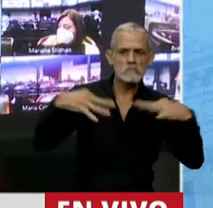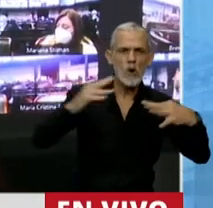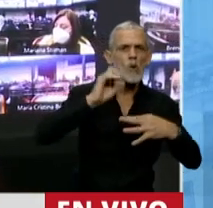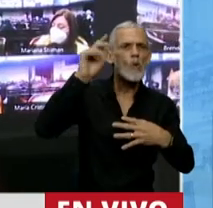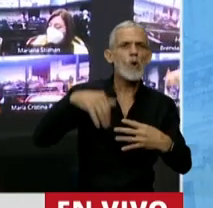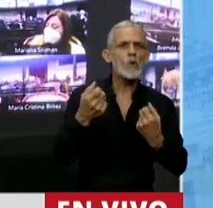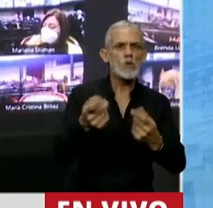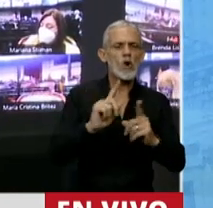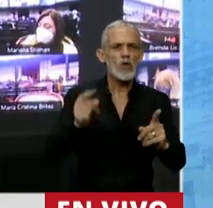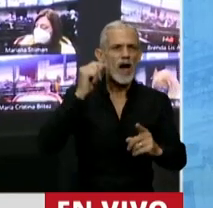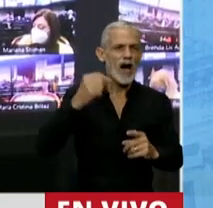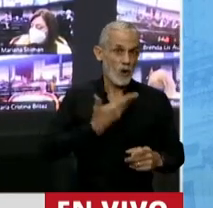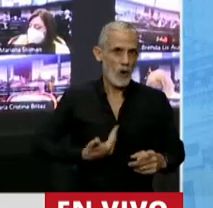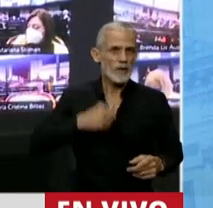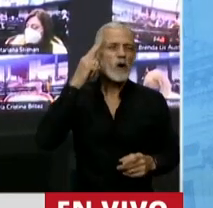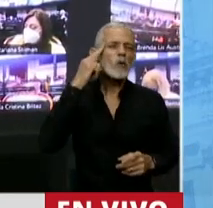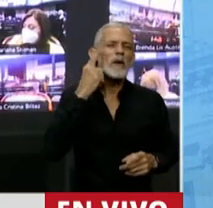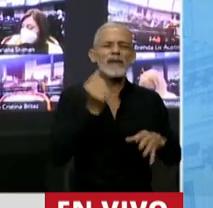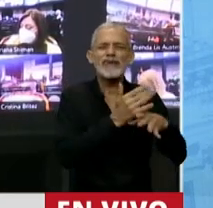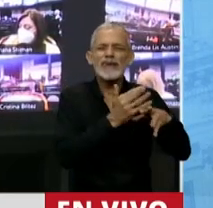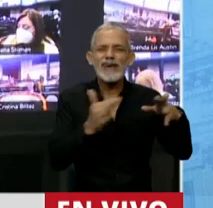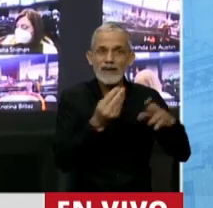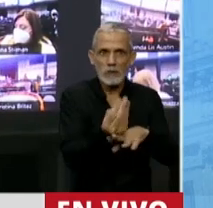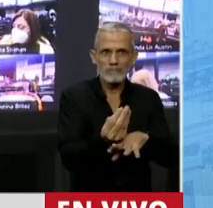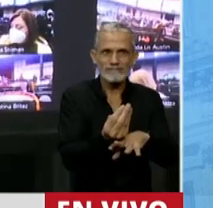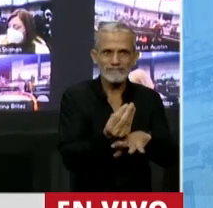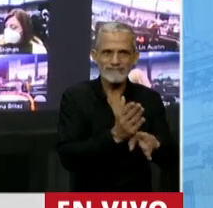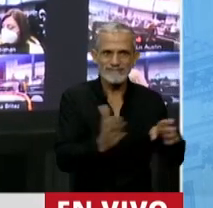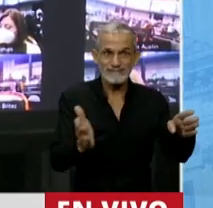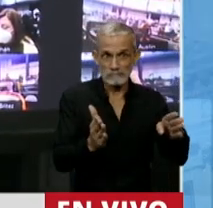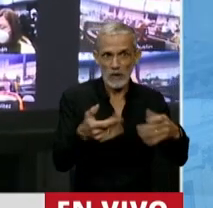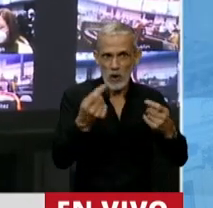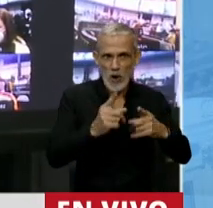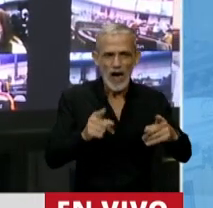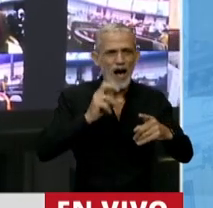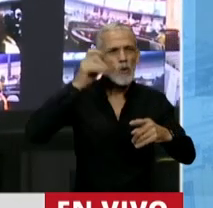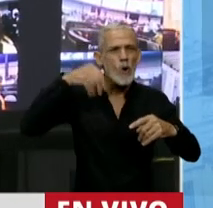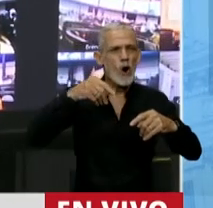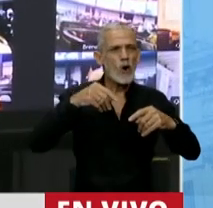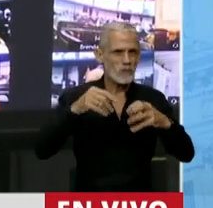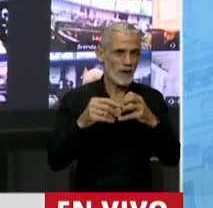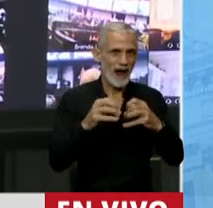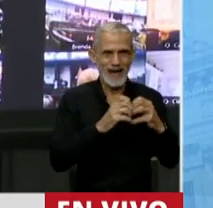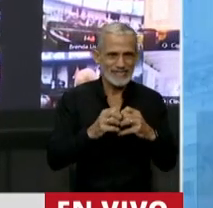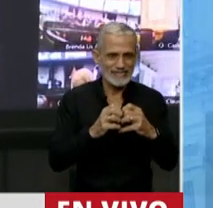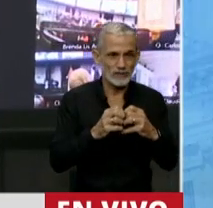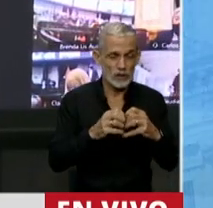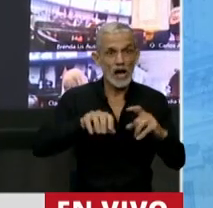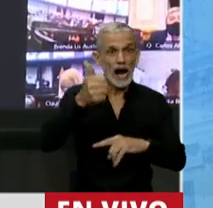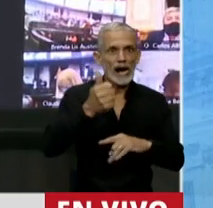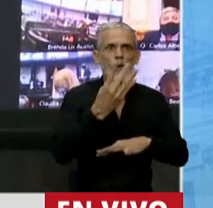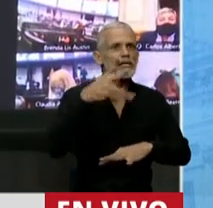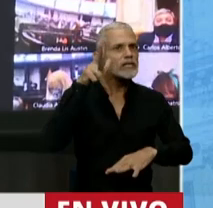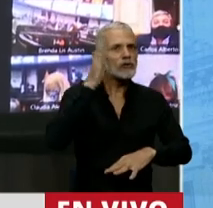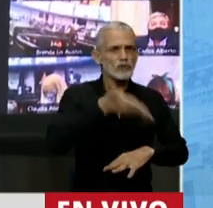gobierno con 9 días de ejercicio de su gestión gubernamental después de haber ganado con el